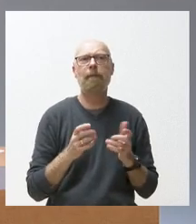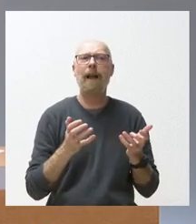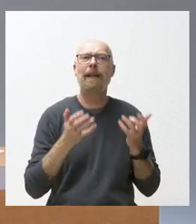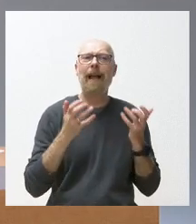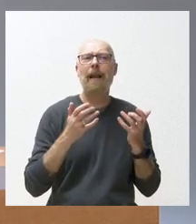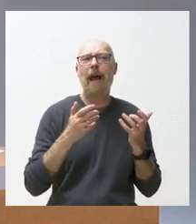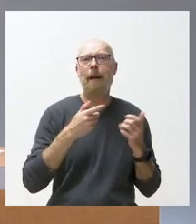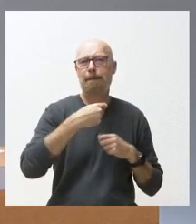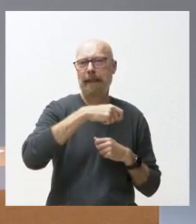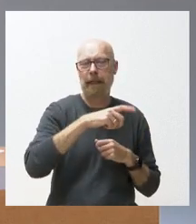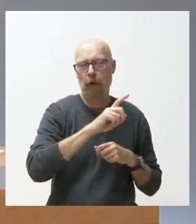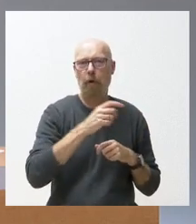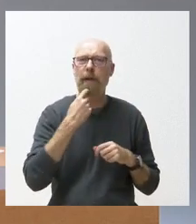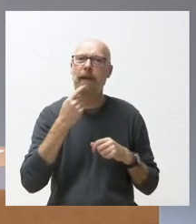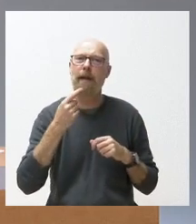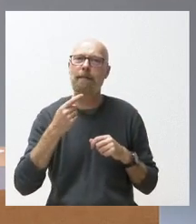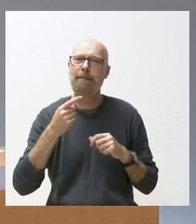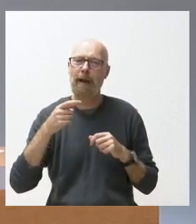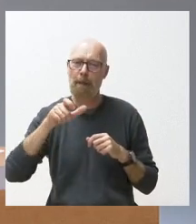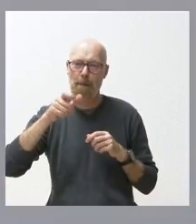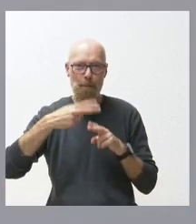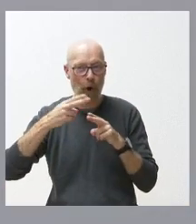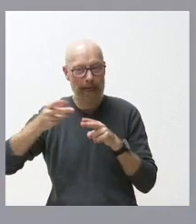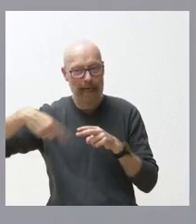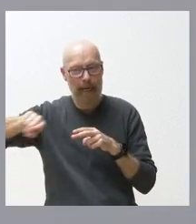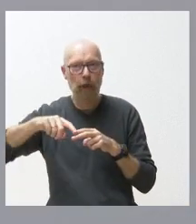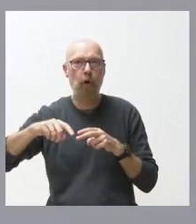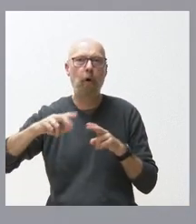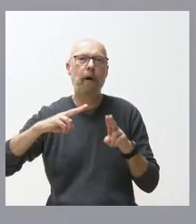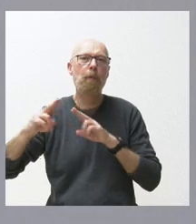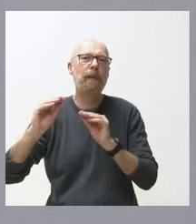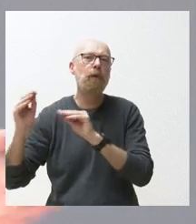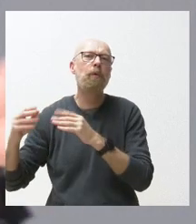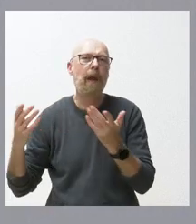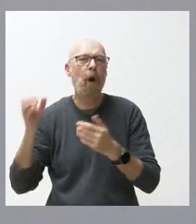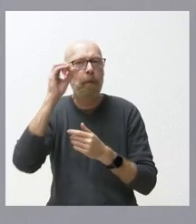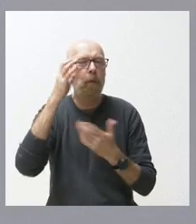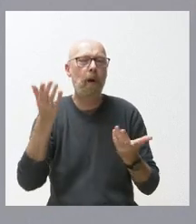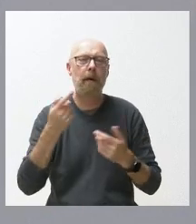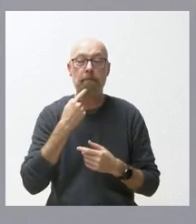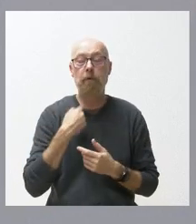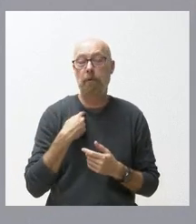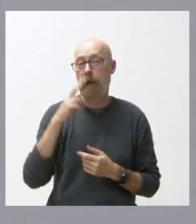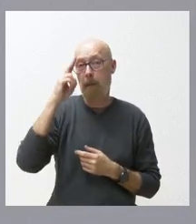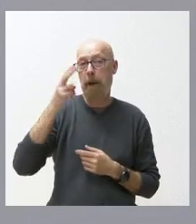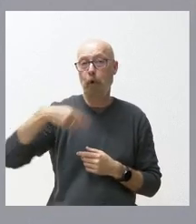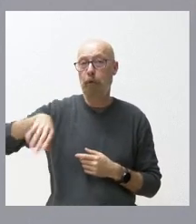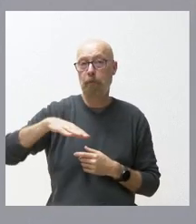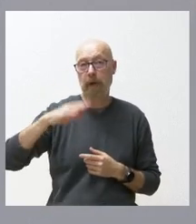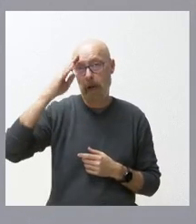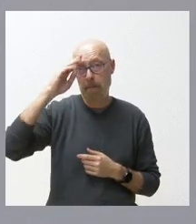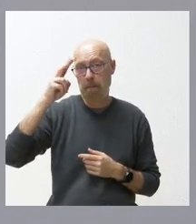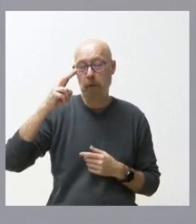se sino las reacciones de políticos de la comunidad yo las respeto todas incluso veíamos ahí en el parlamento algunas reacciones